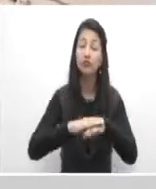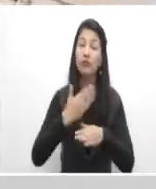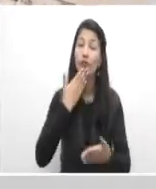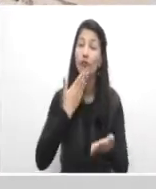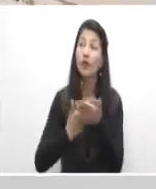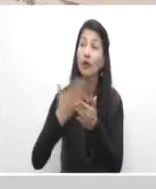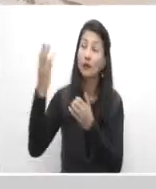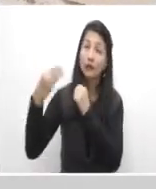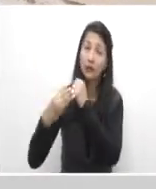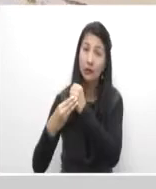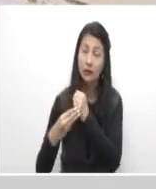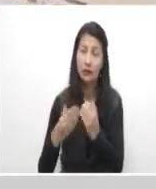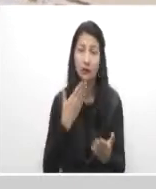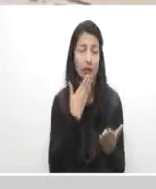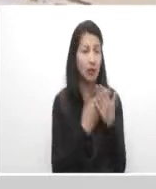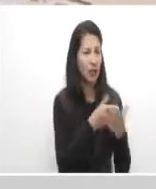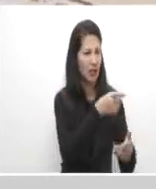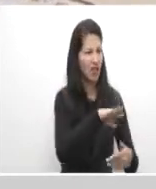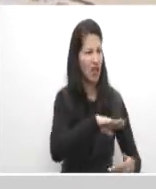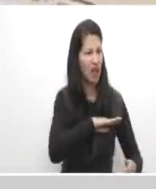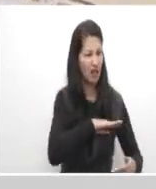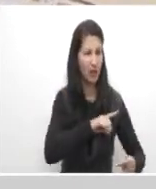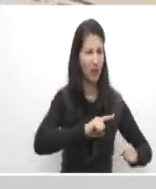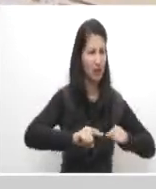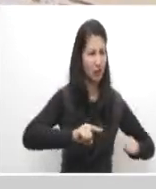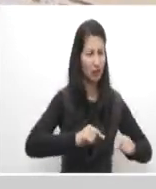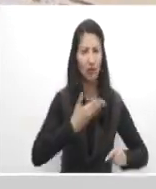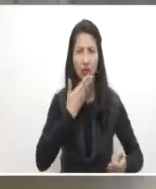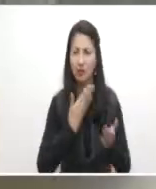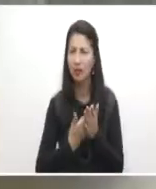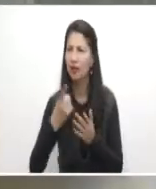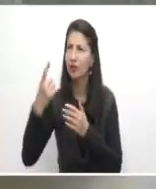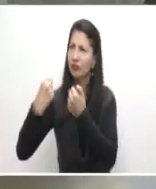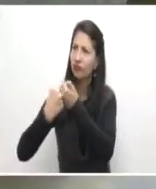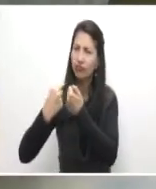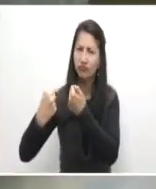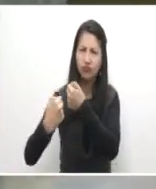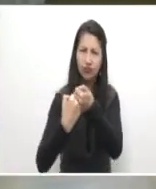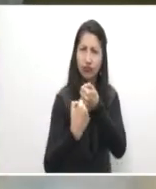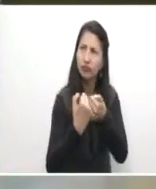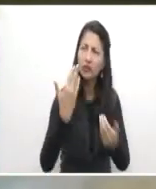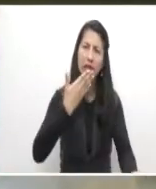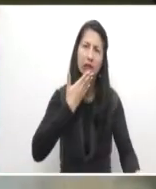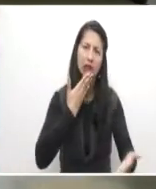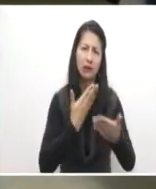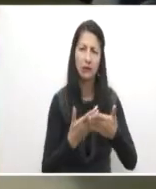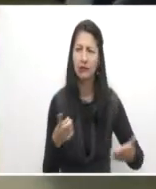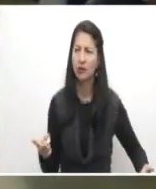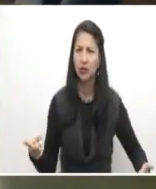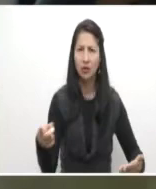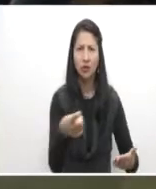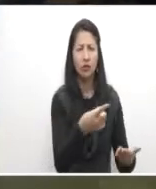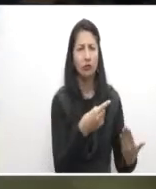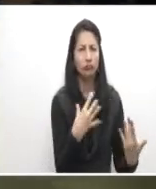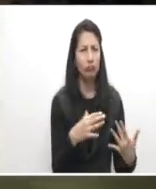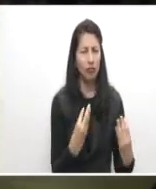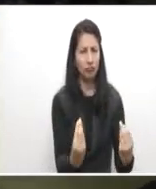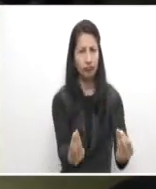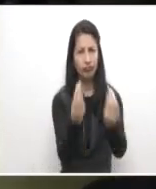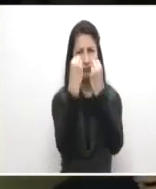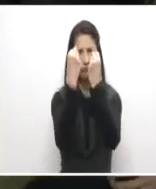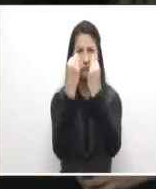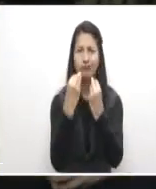a la administración local, le damos gracias a la ART, al PNUD y a aquellas alianzas estratégicas que han hecho para traernos